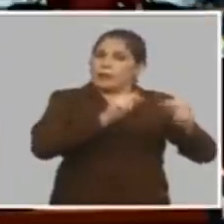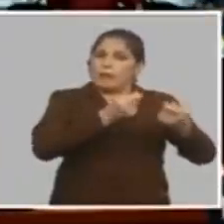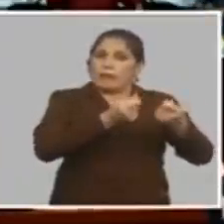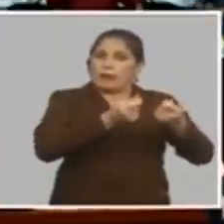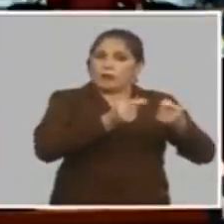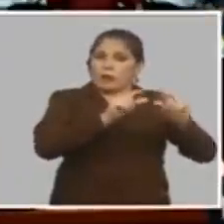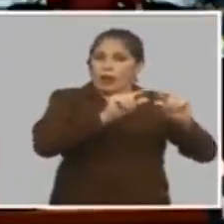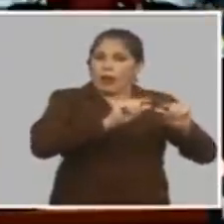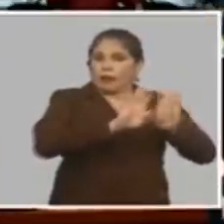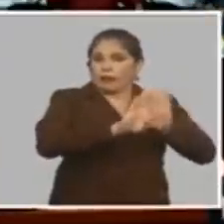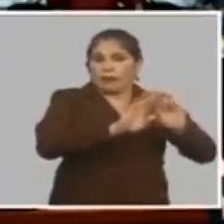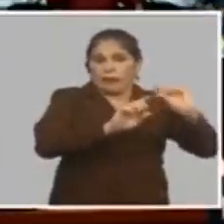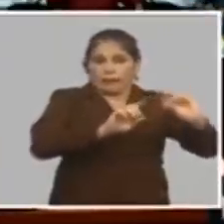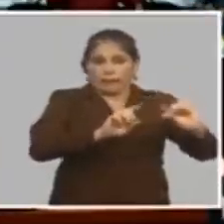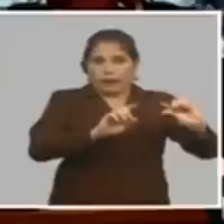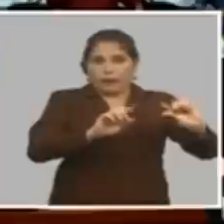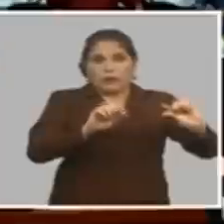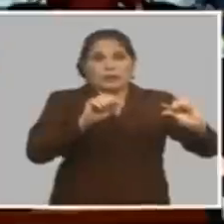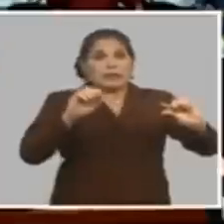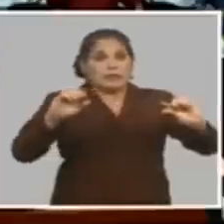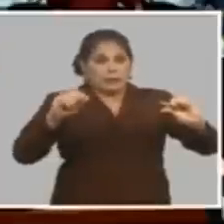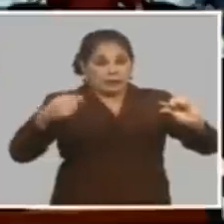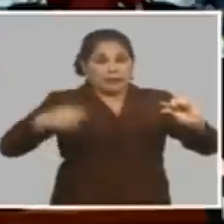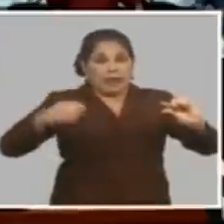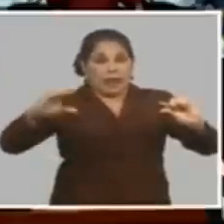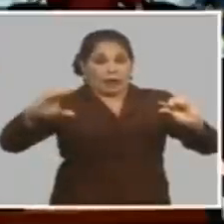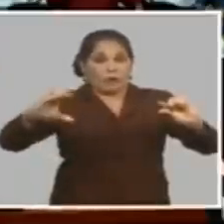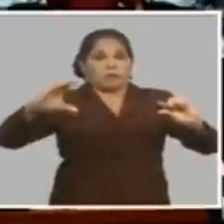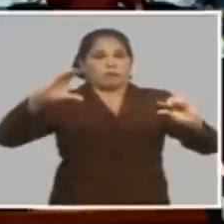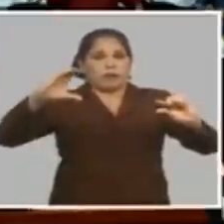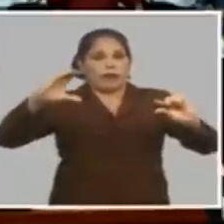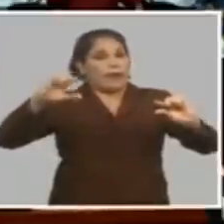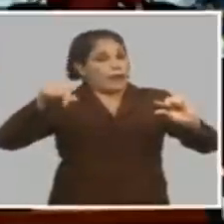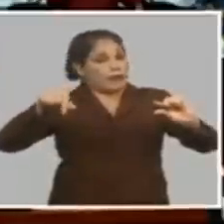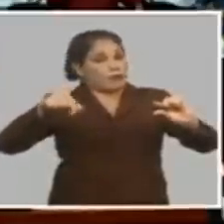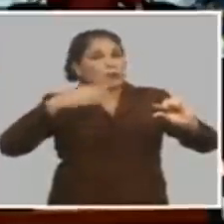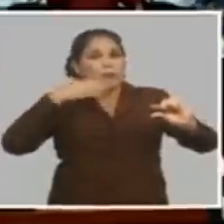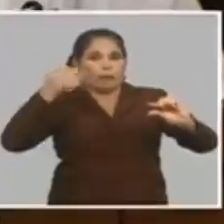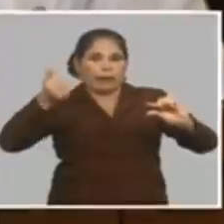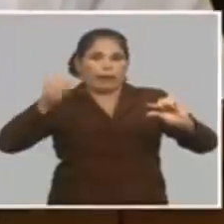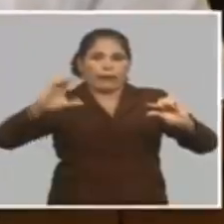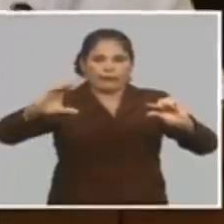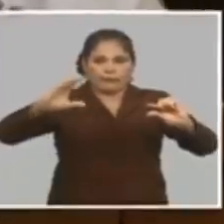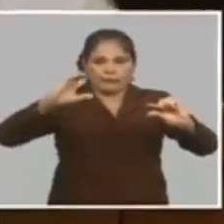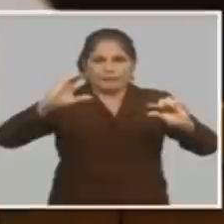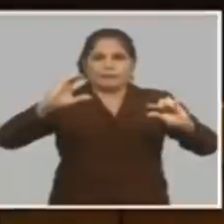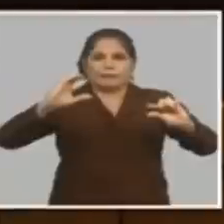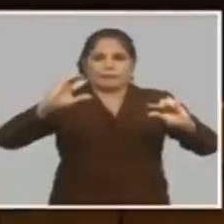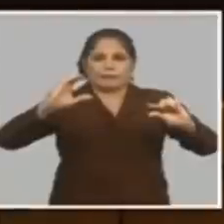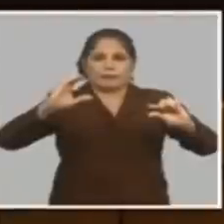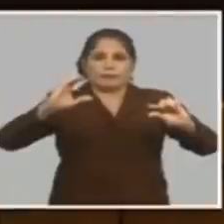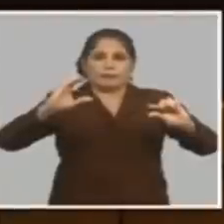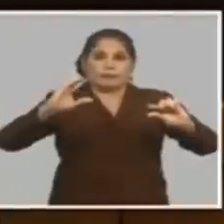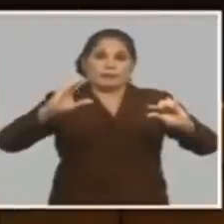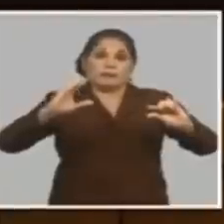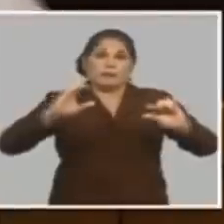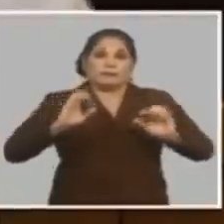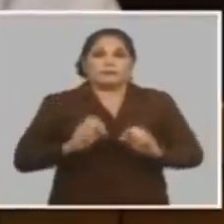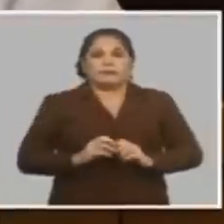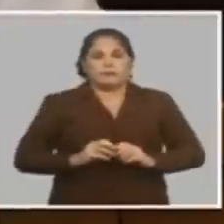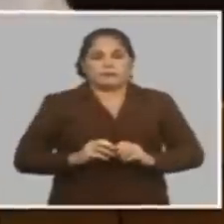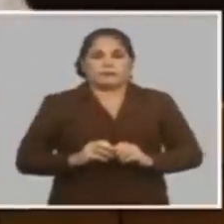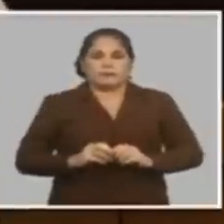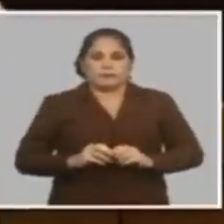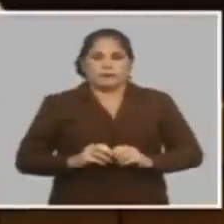es el diseño los que dependemos de un salario quedaremos mejor que en el punto de